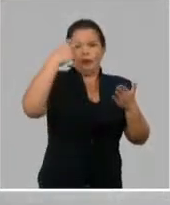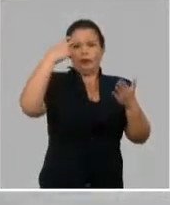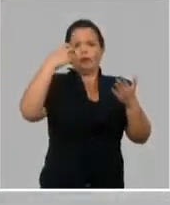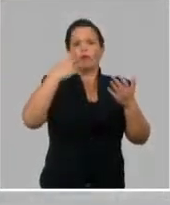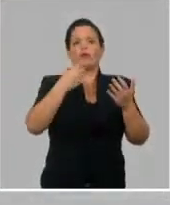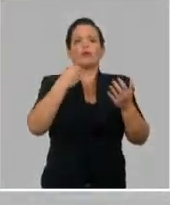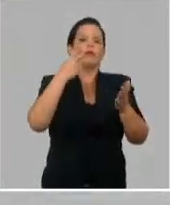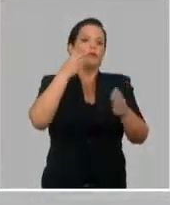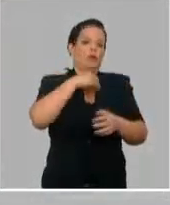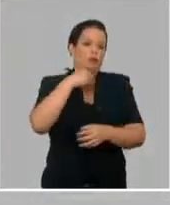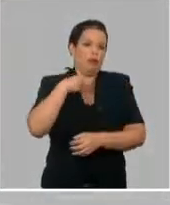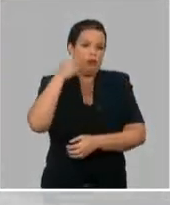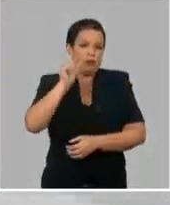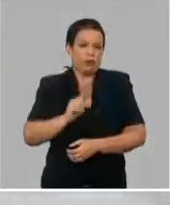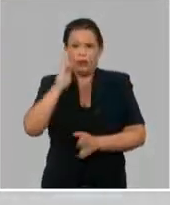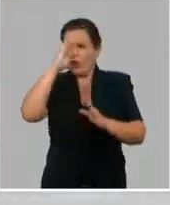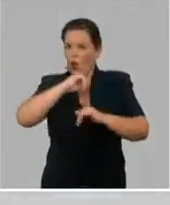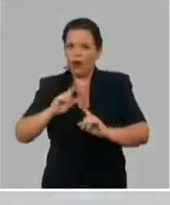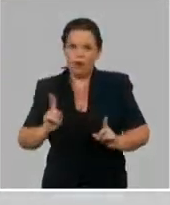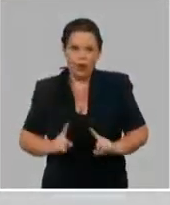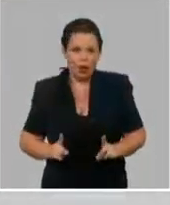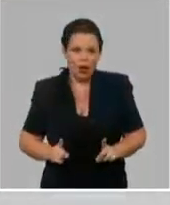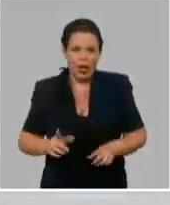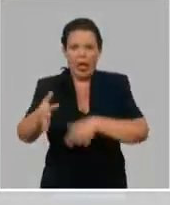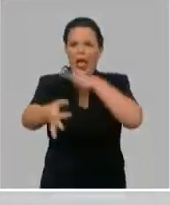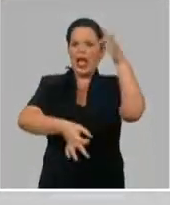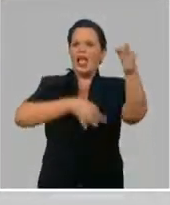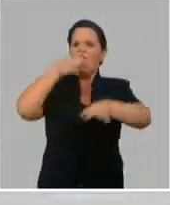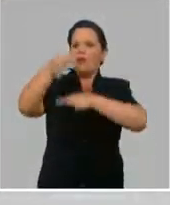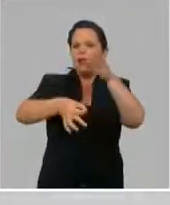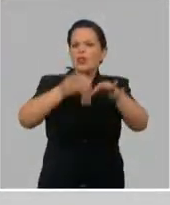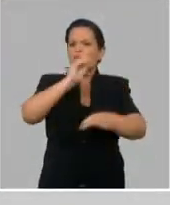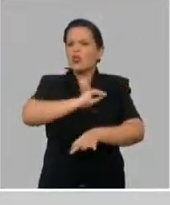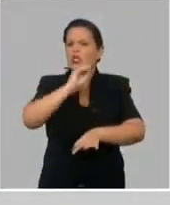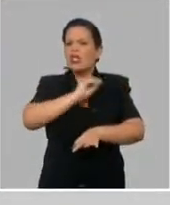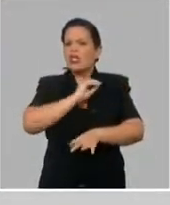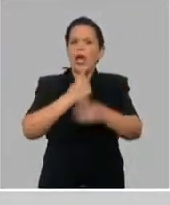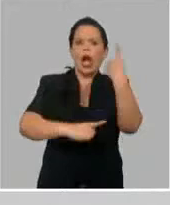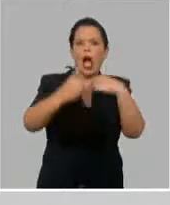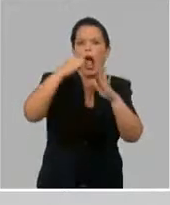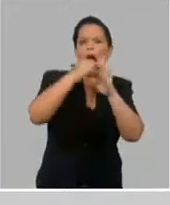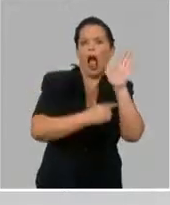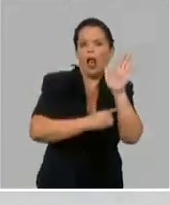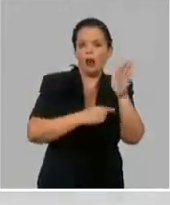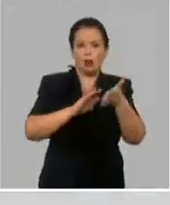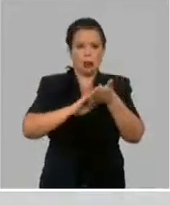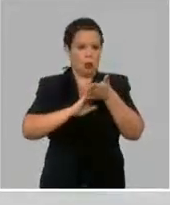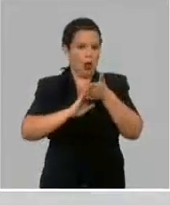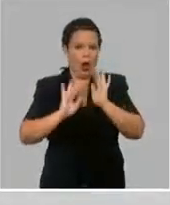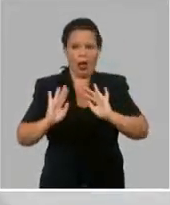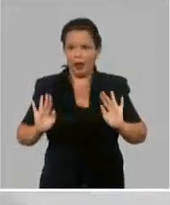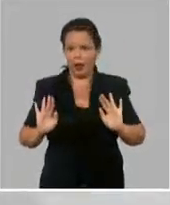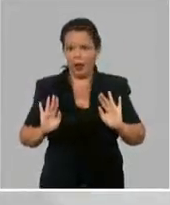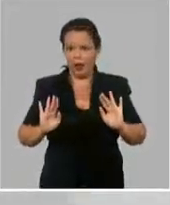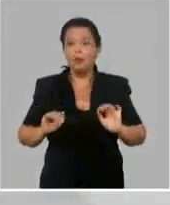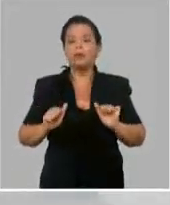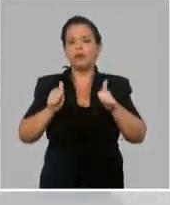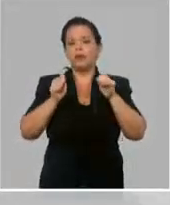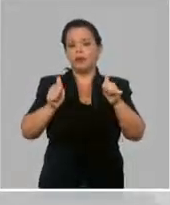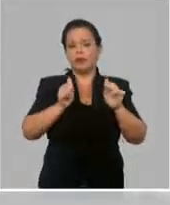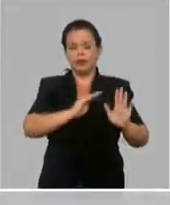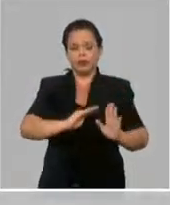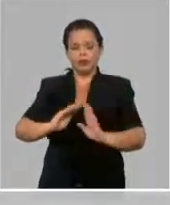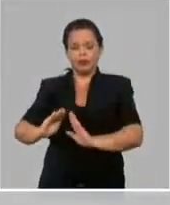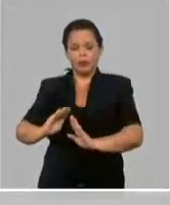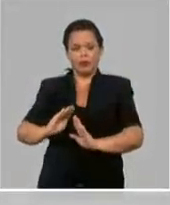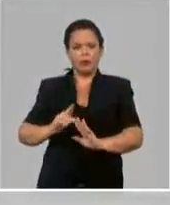de los diplomáticos refiriendo a síntomas, ni se pudo estudiar los datos de las historias clínicas. Y aparecieron después, en la